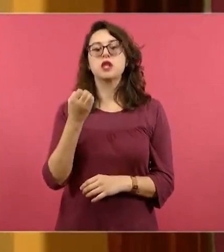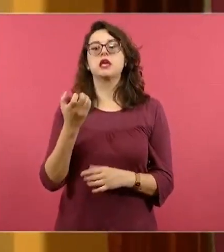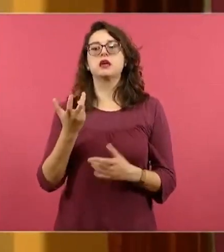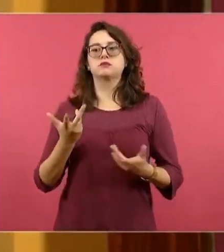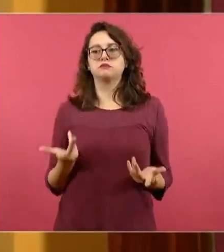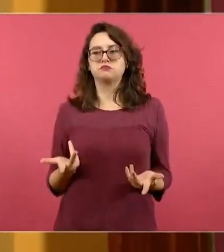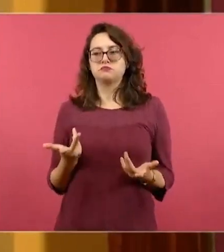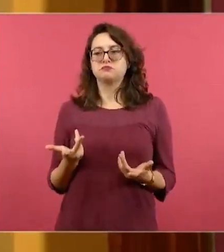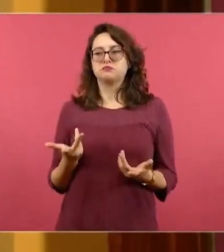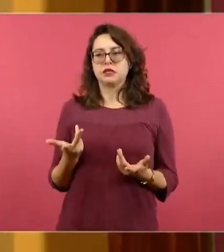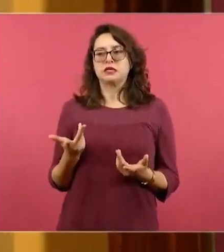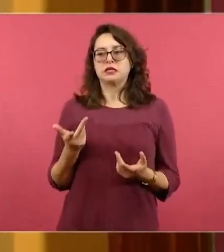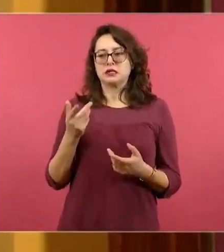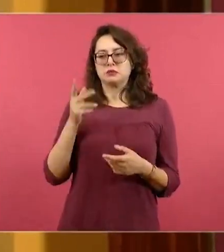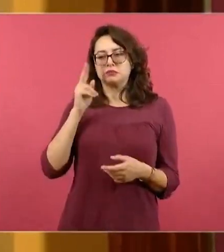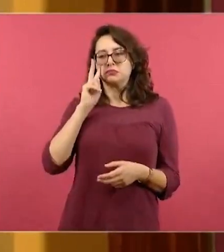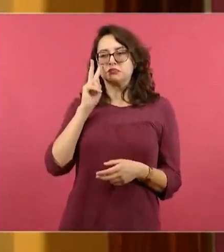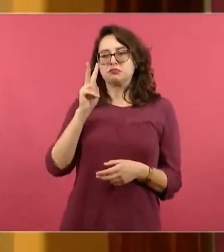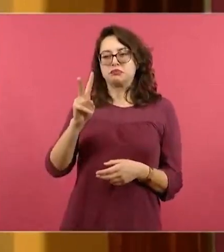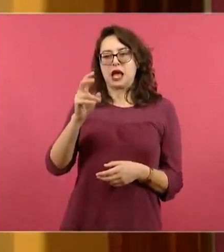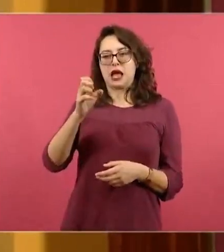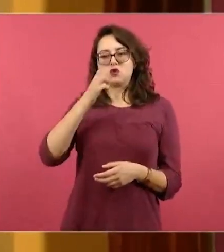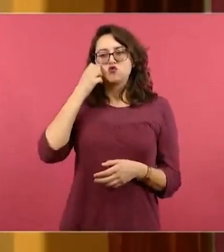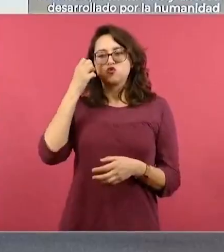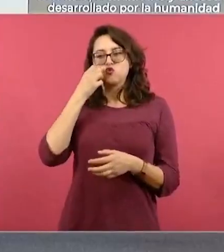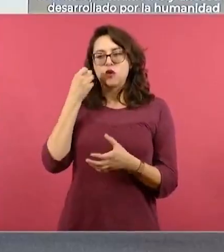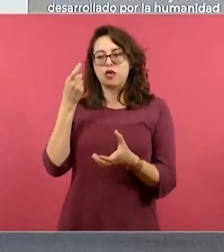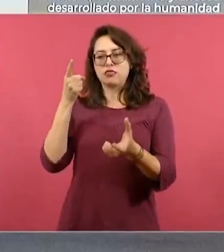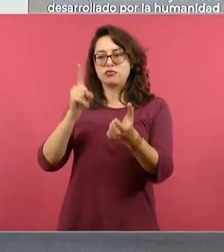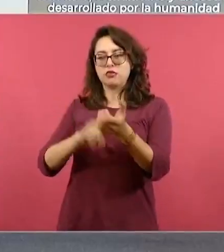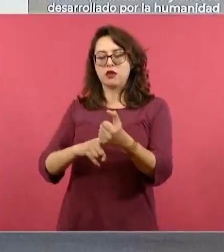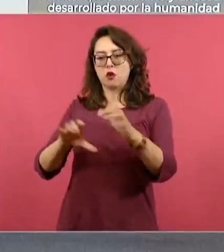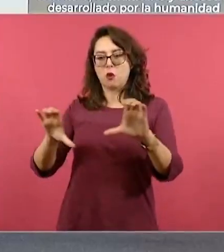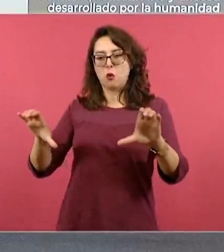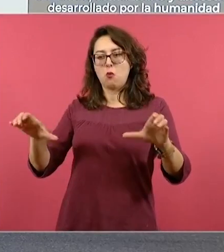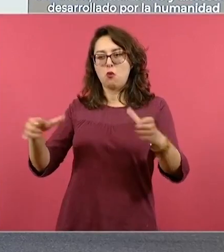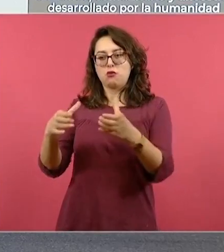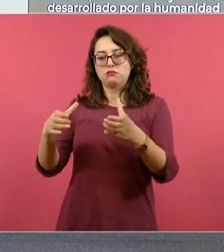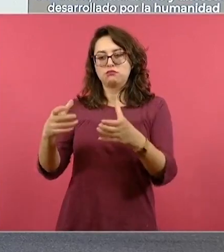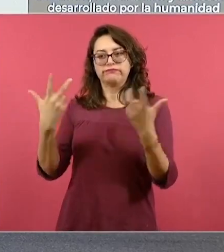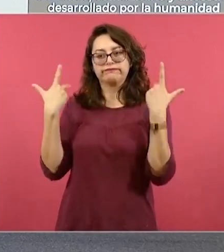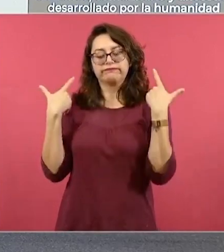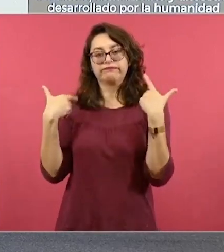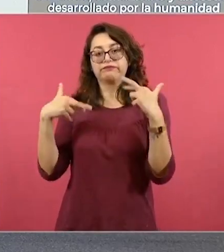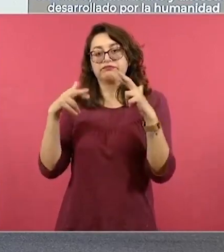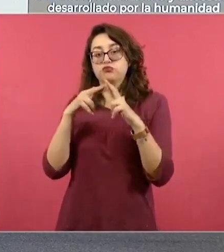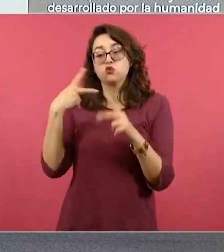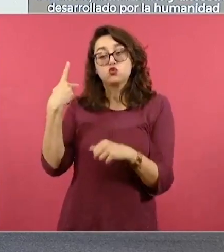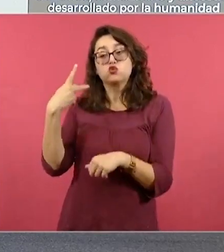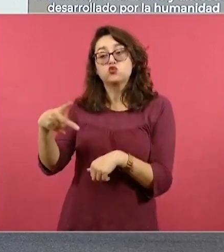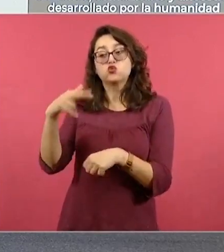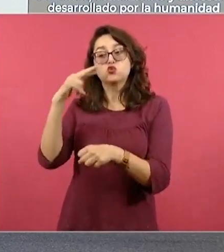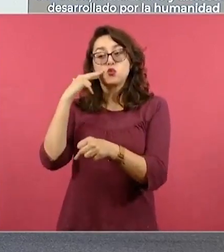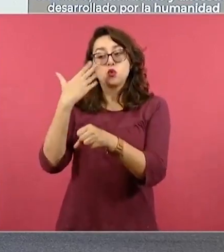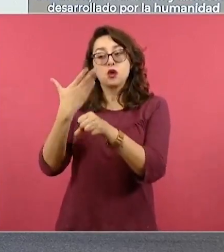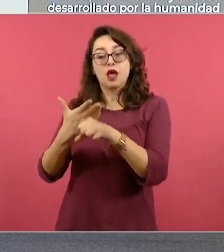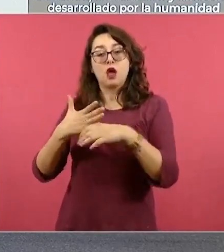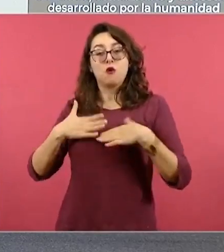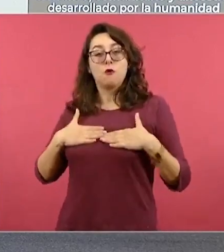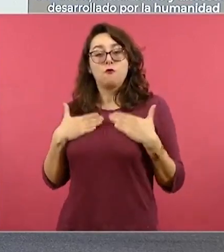como un núcleo integrador para el trabajo pedagógico. Y aquí una vez más invitamos padres,